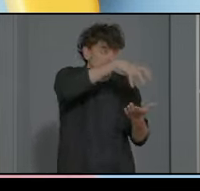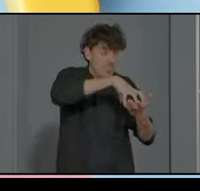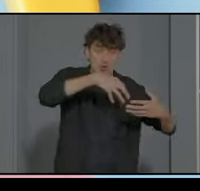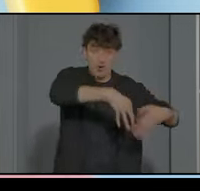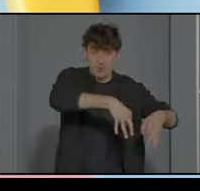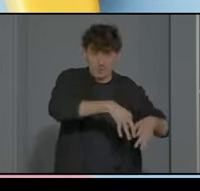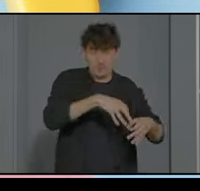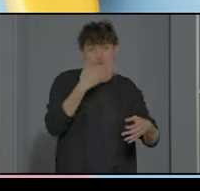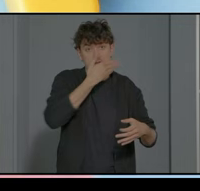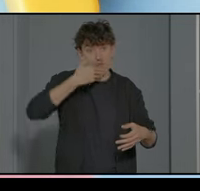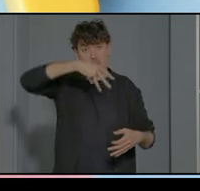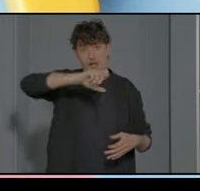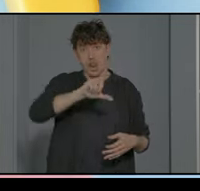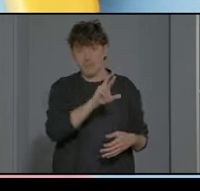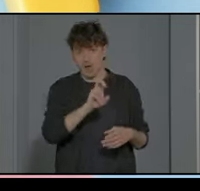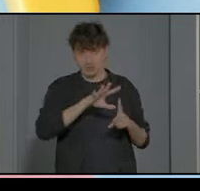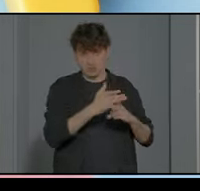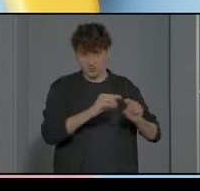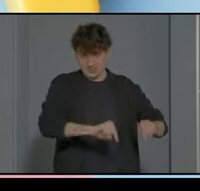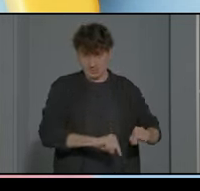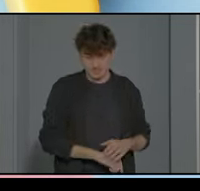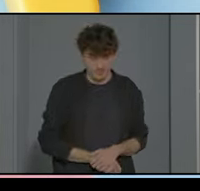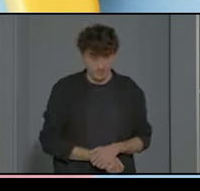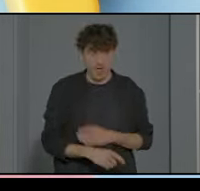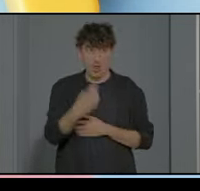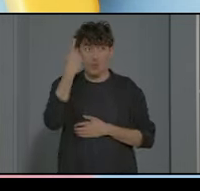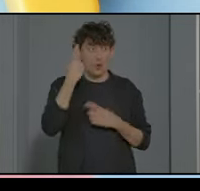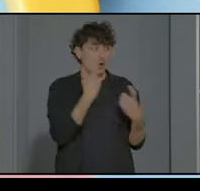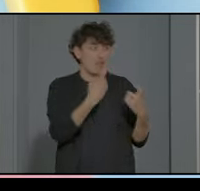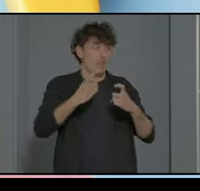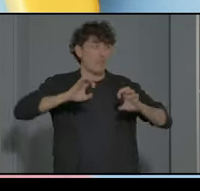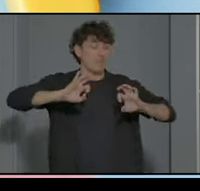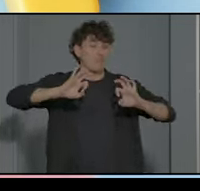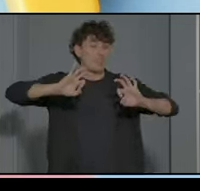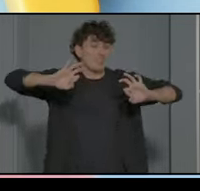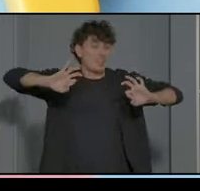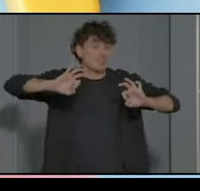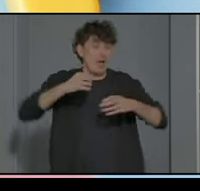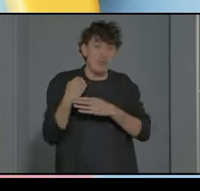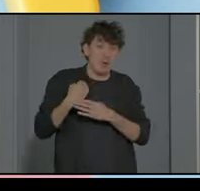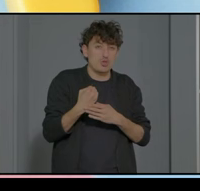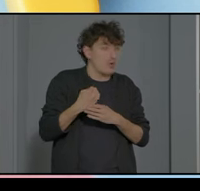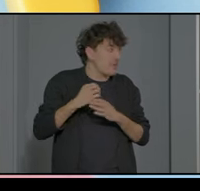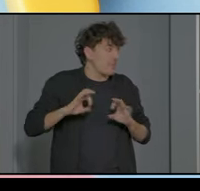del colegio malvar el alumno con necesidades educativas de apoyo específico en